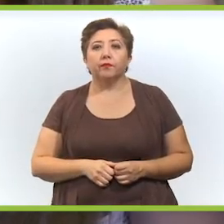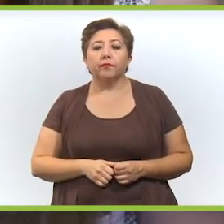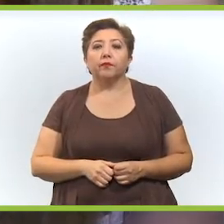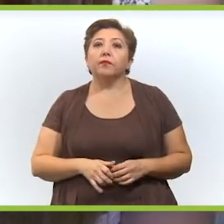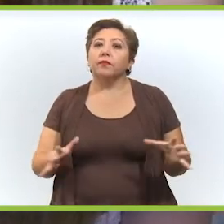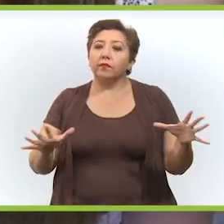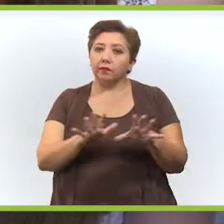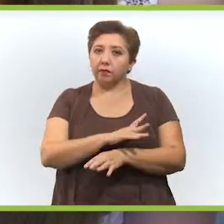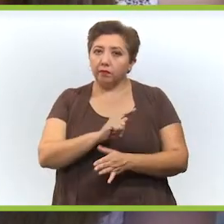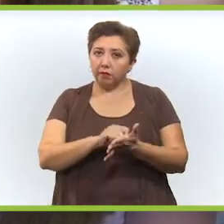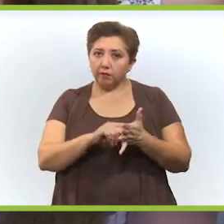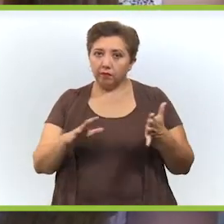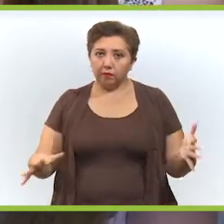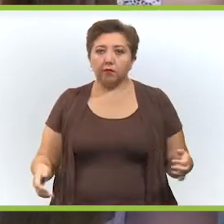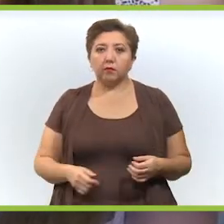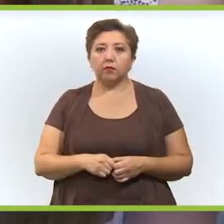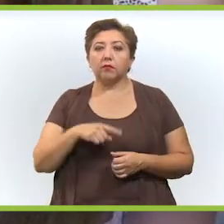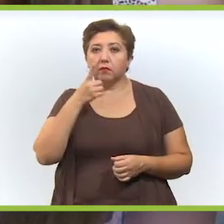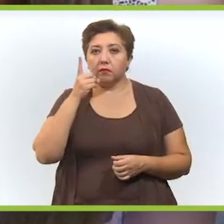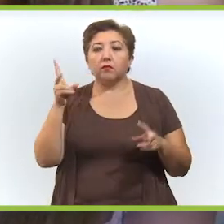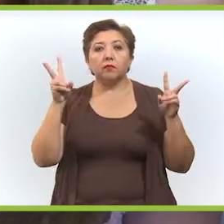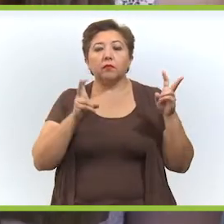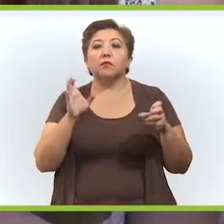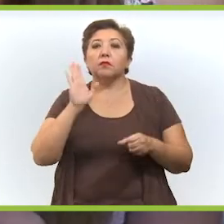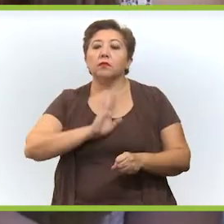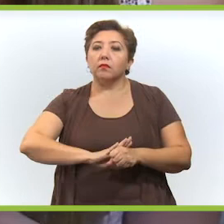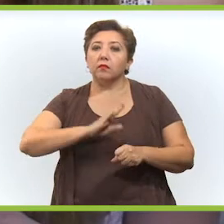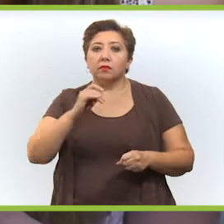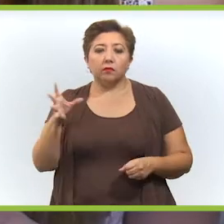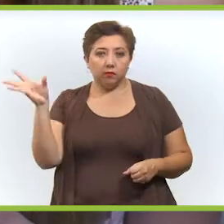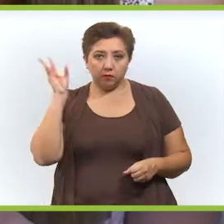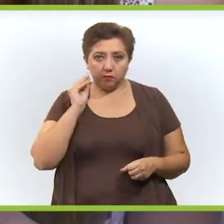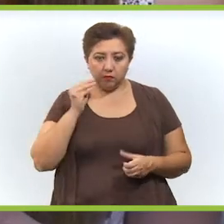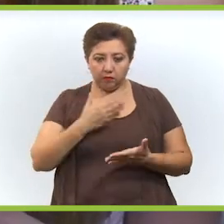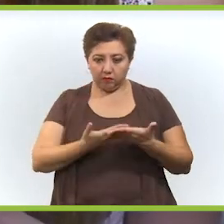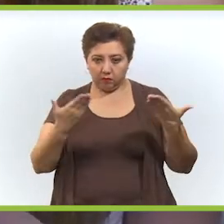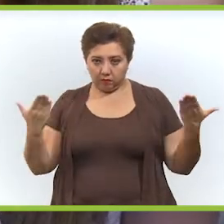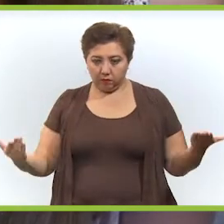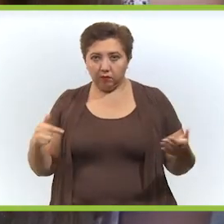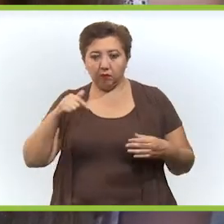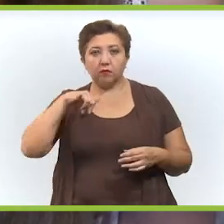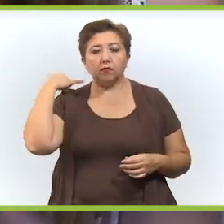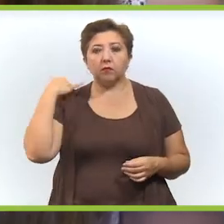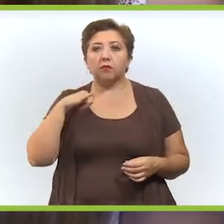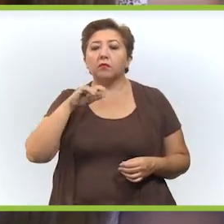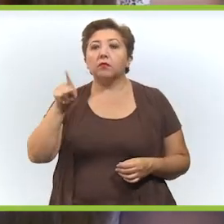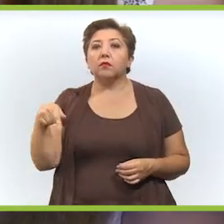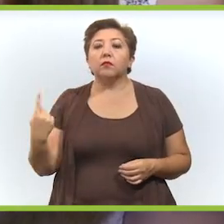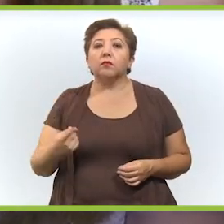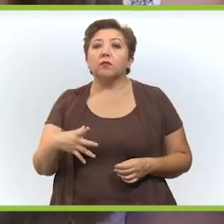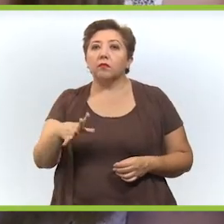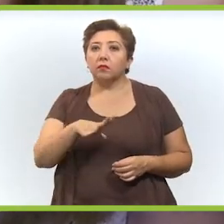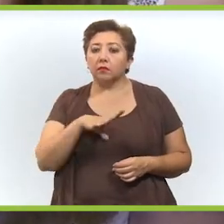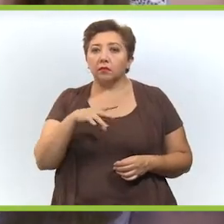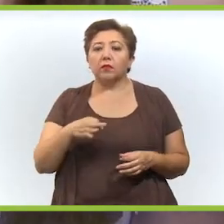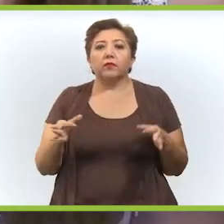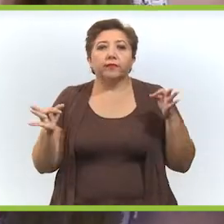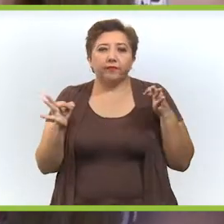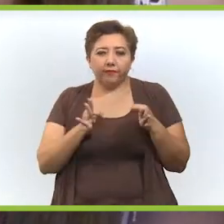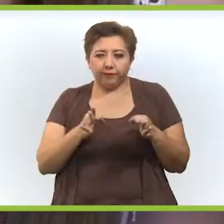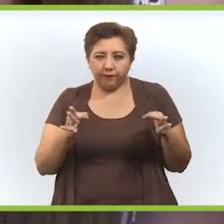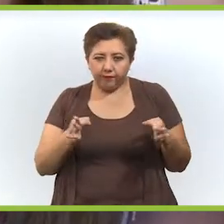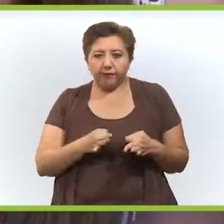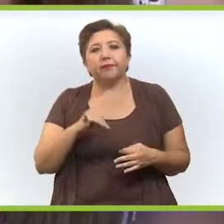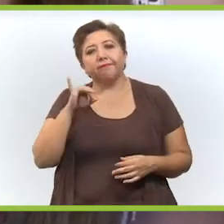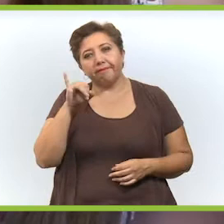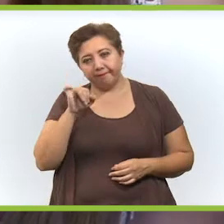las frases que más hemos escuchado los últimos días aquí en Yucatán es que hay heladez. Y es que sí, efectivamente han descendido las temperaturas